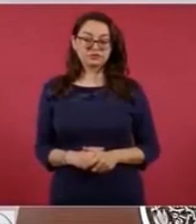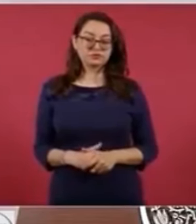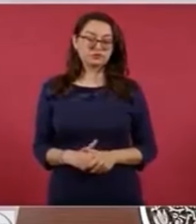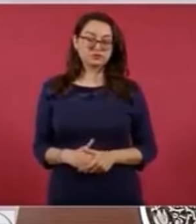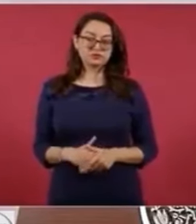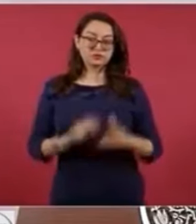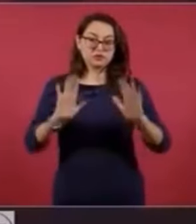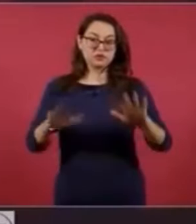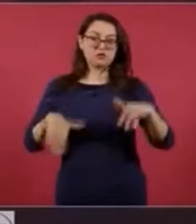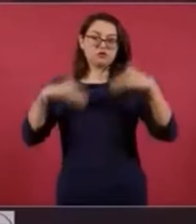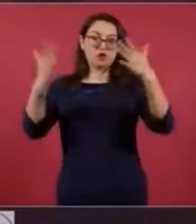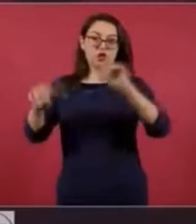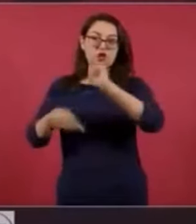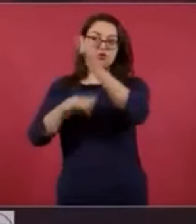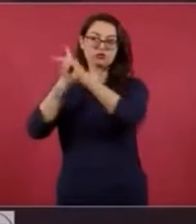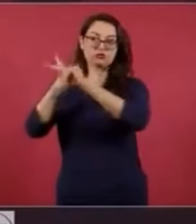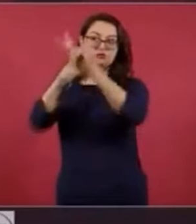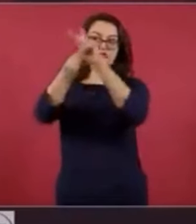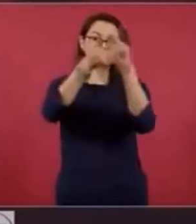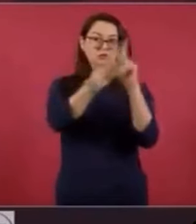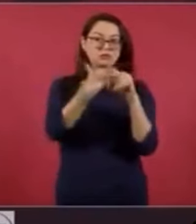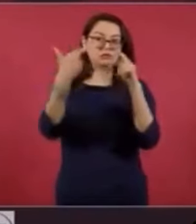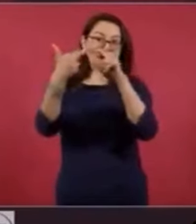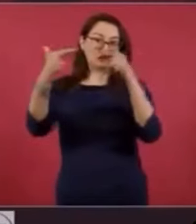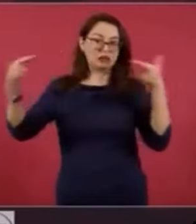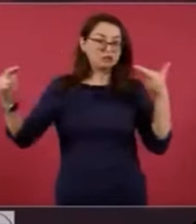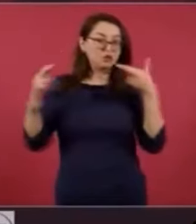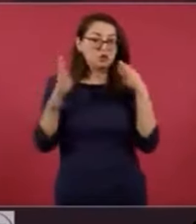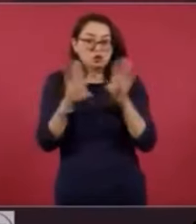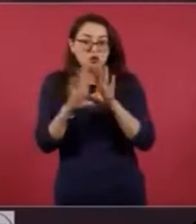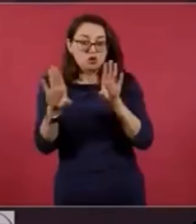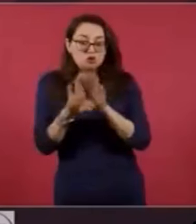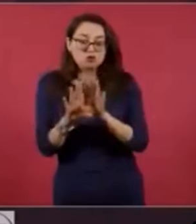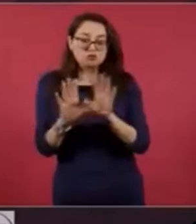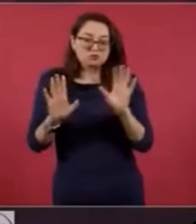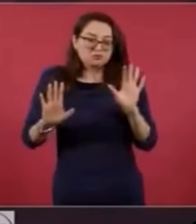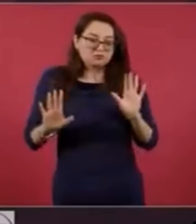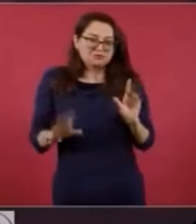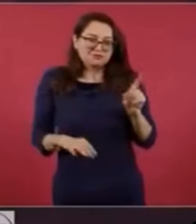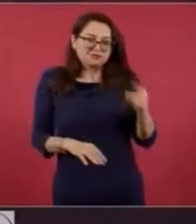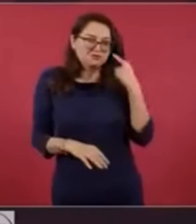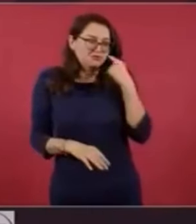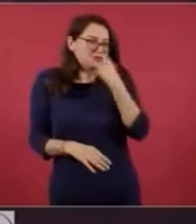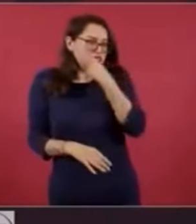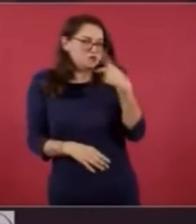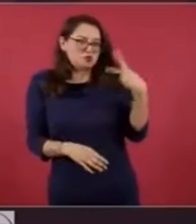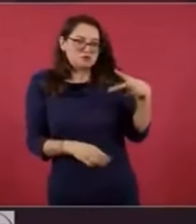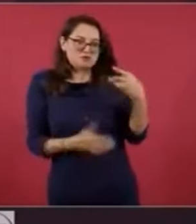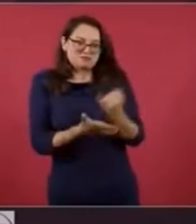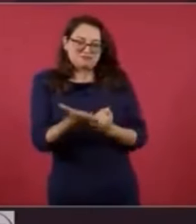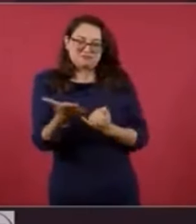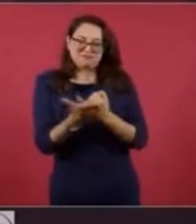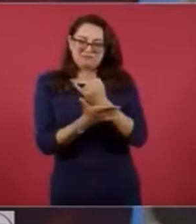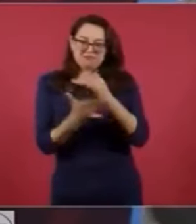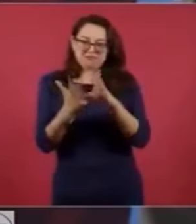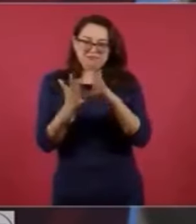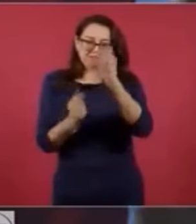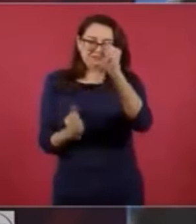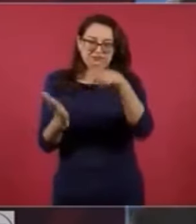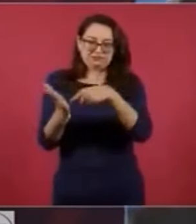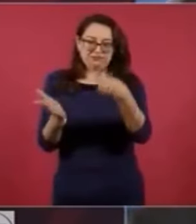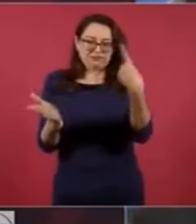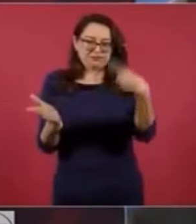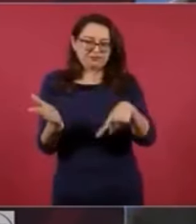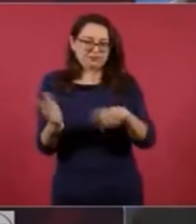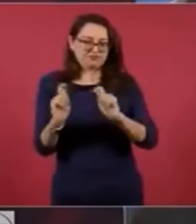como lo mandata la Constitución, esa es